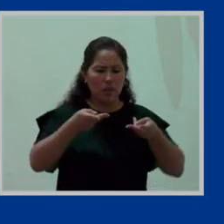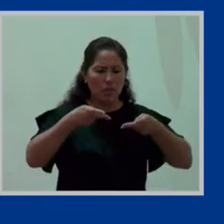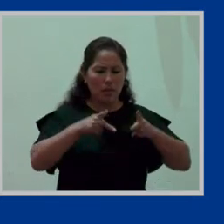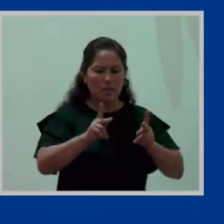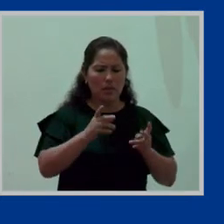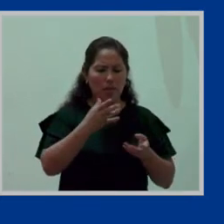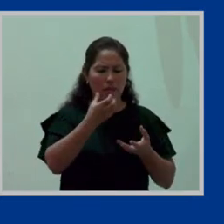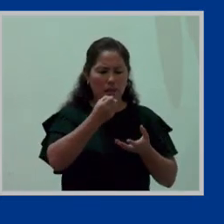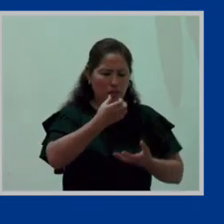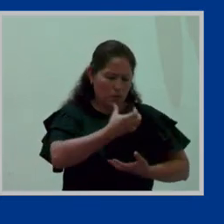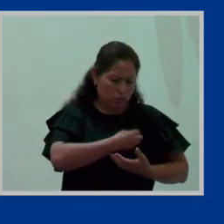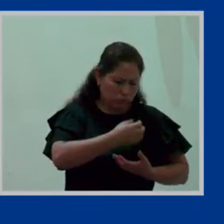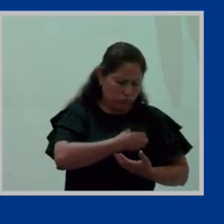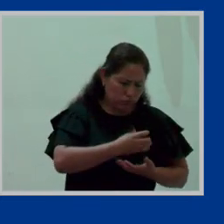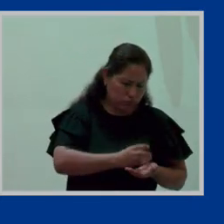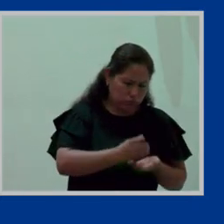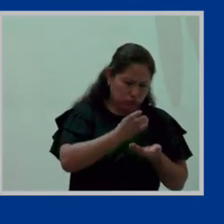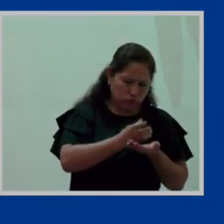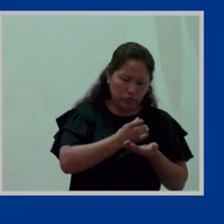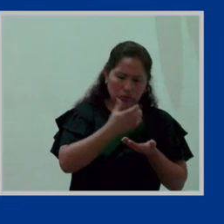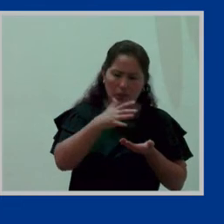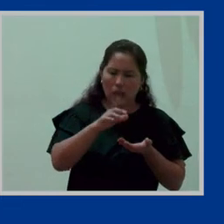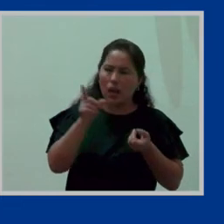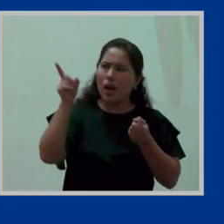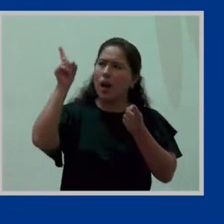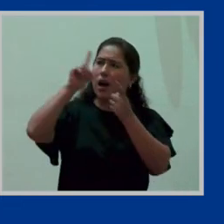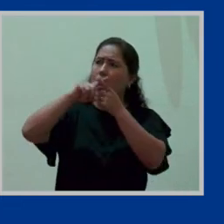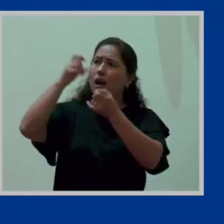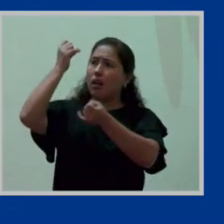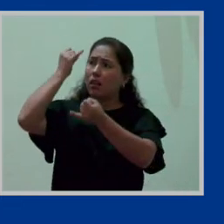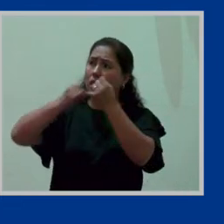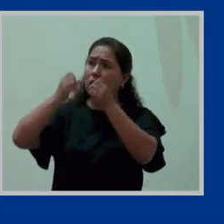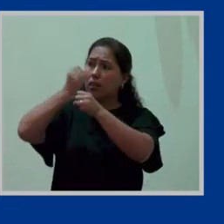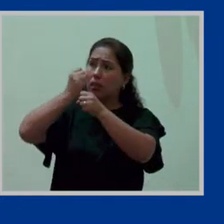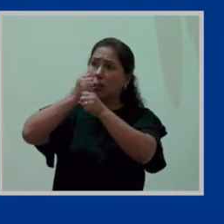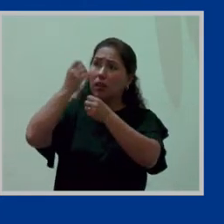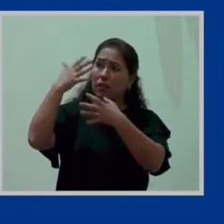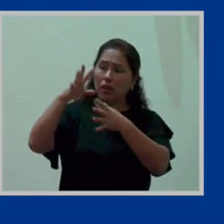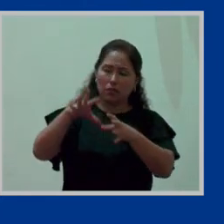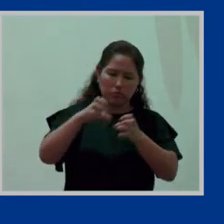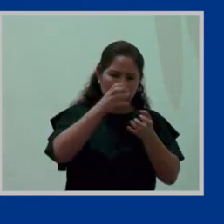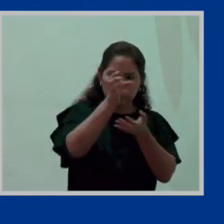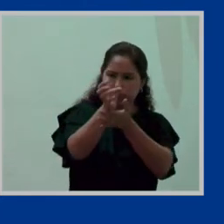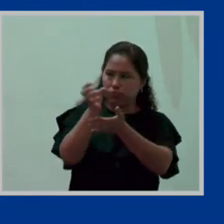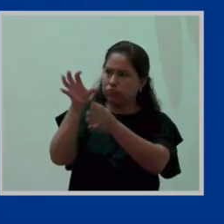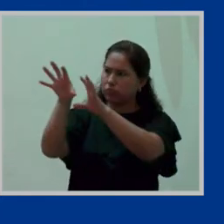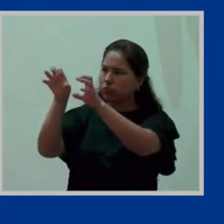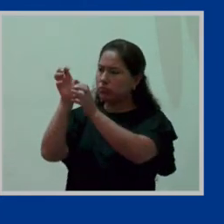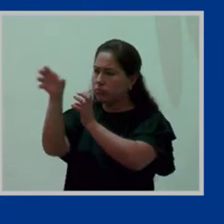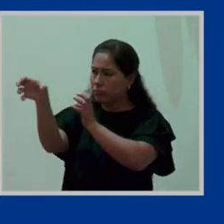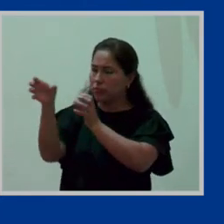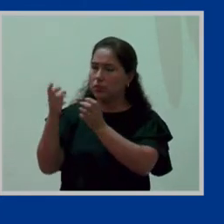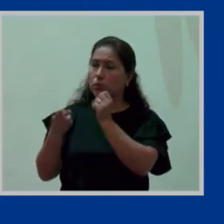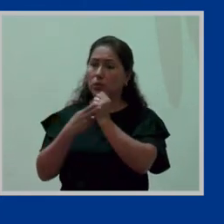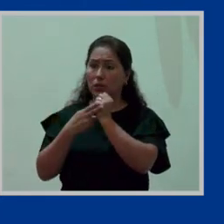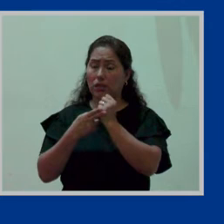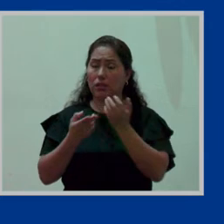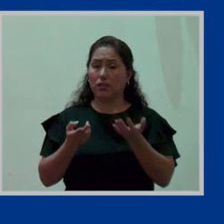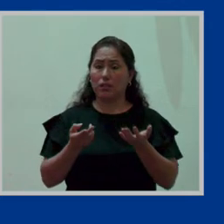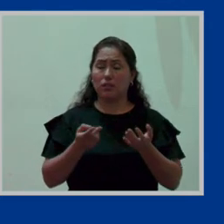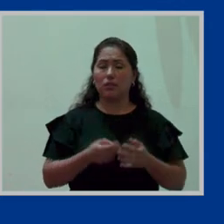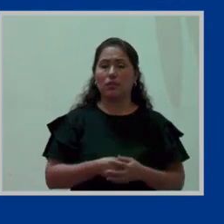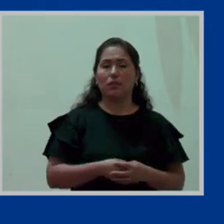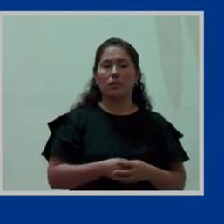conservar la leche materna durante toda la jornada hasta que sale la señora de su centro de trabajo. Oye usted, y en